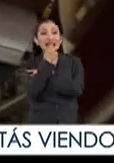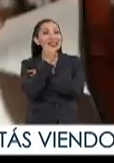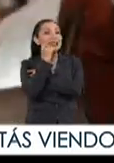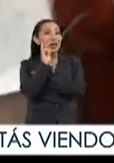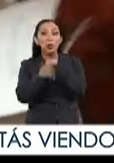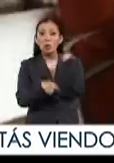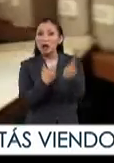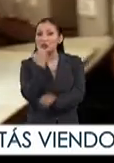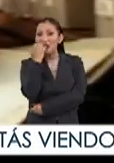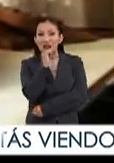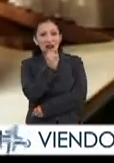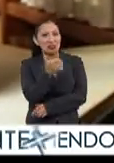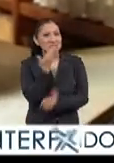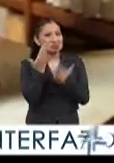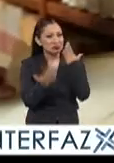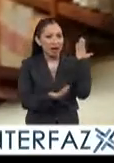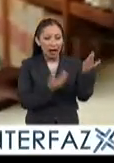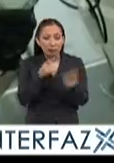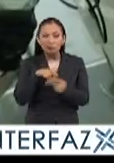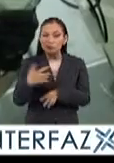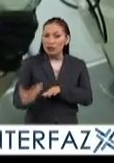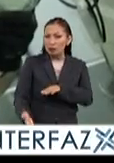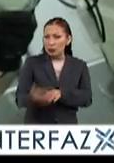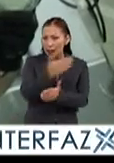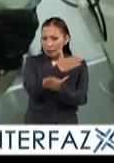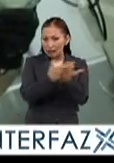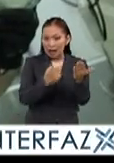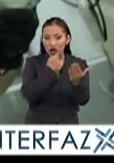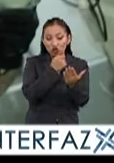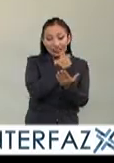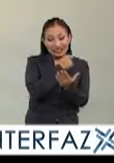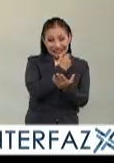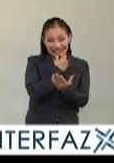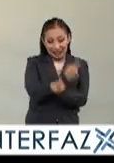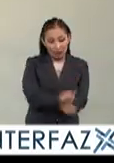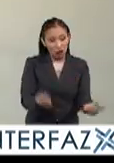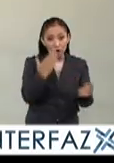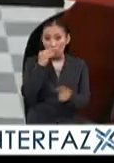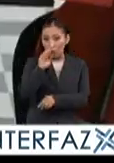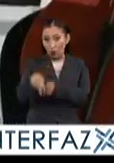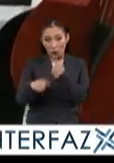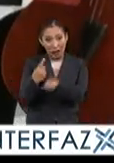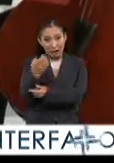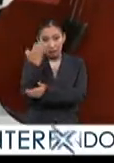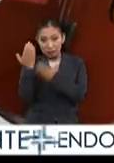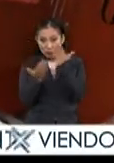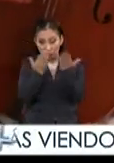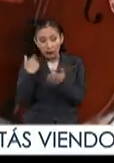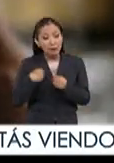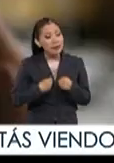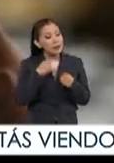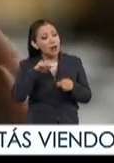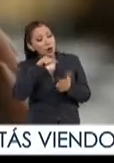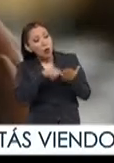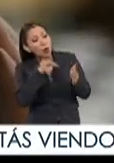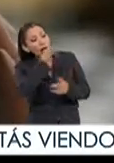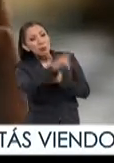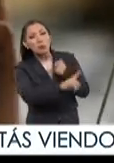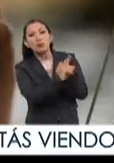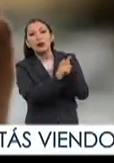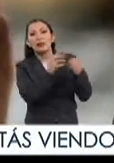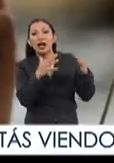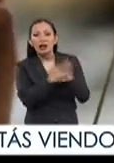asiste a la escuela. Aproximadamente la mitad de los niños que no están en las aulas viven en zonas afectadas por